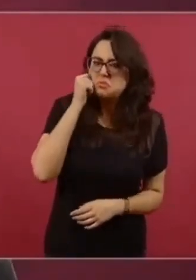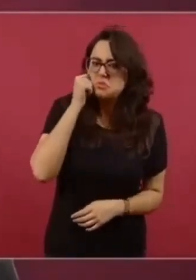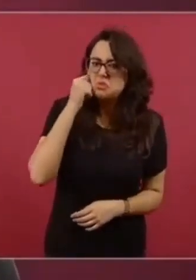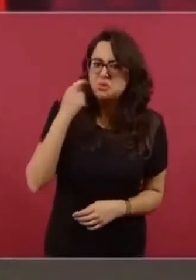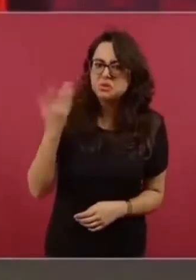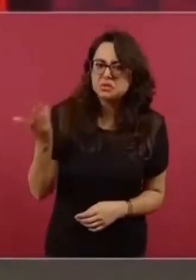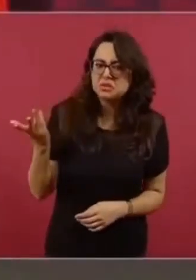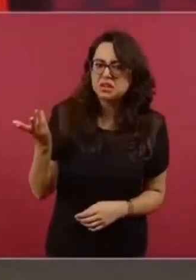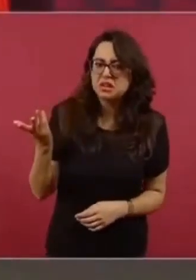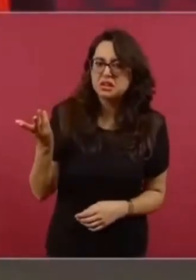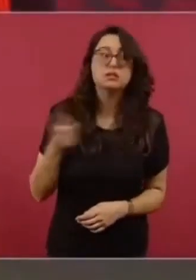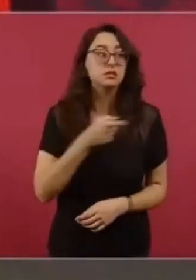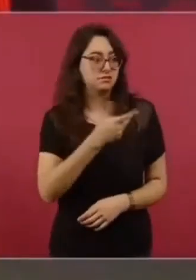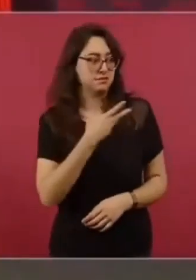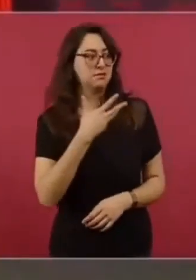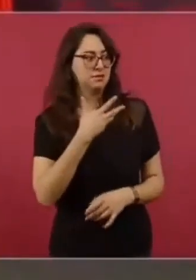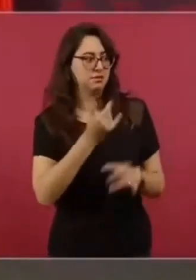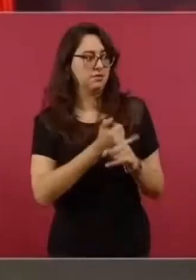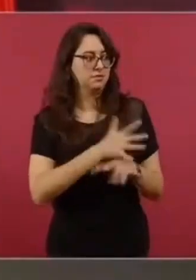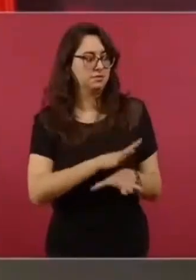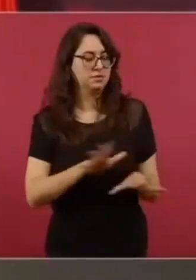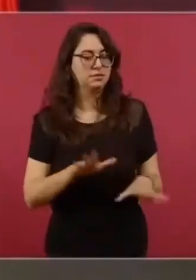No tienes la información.